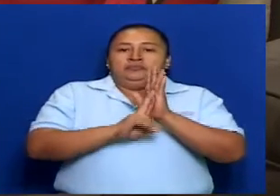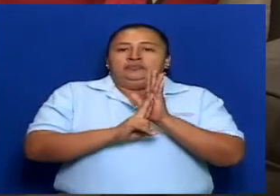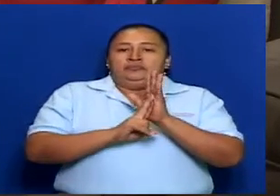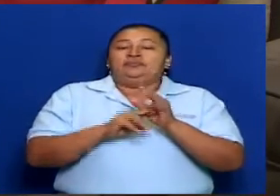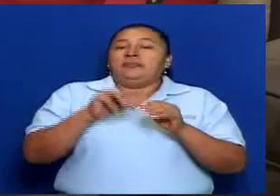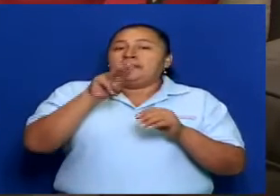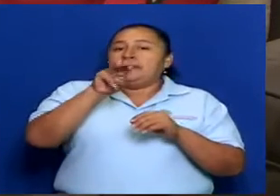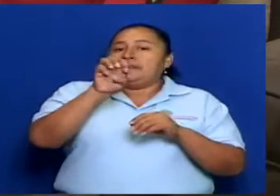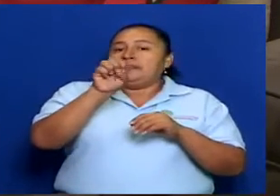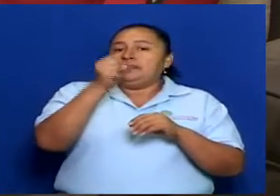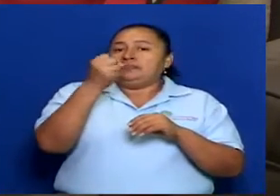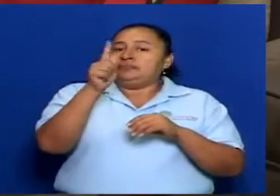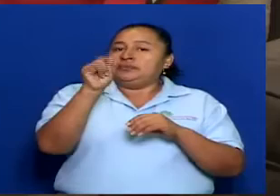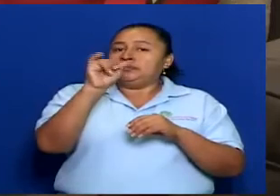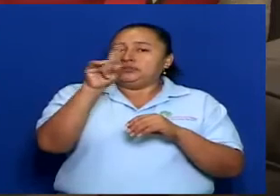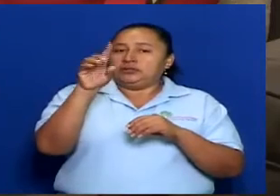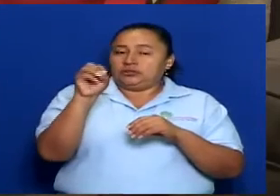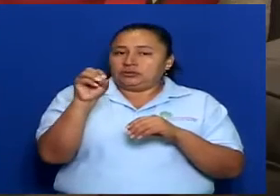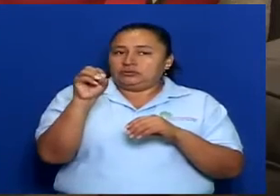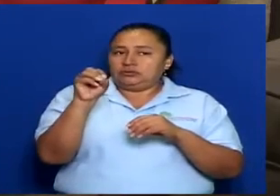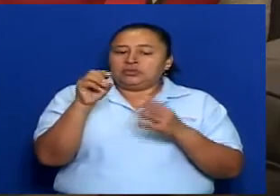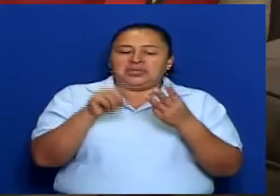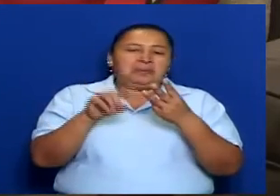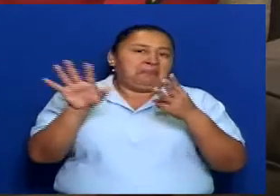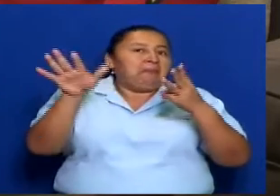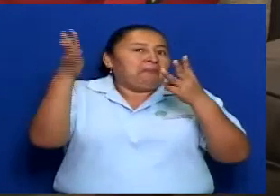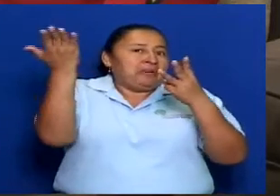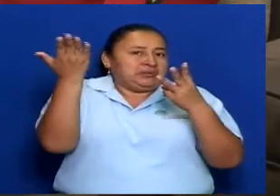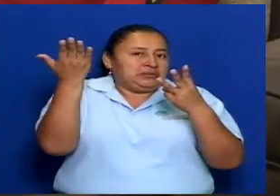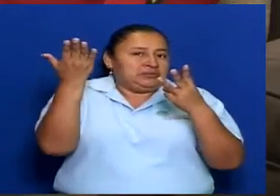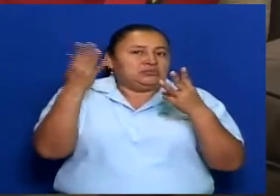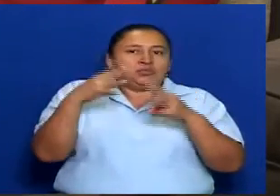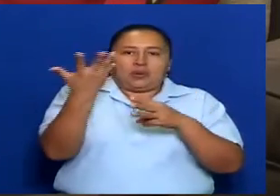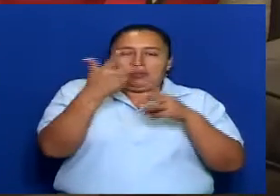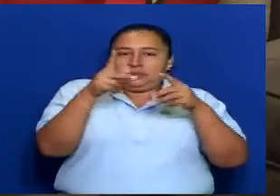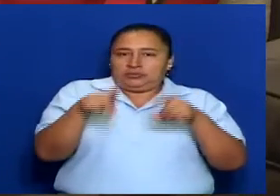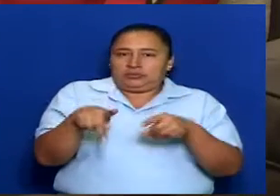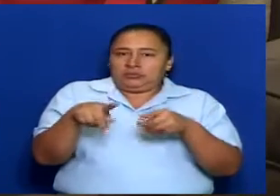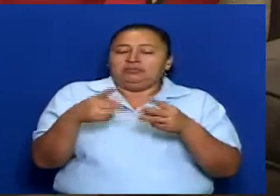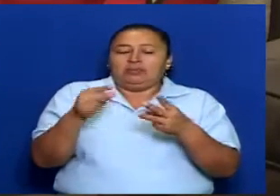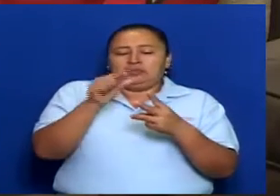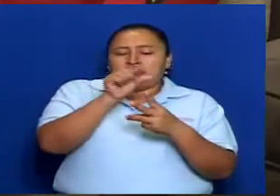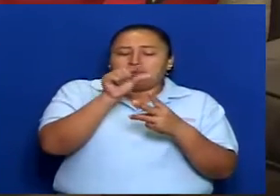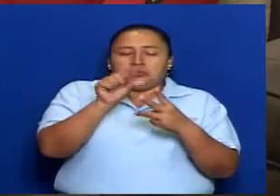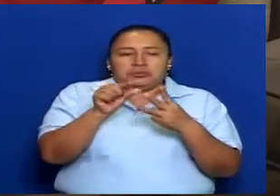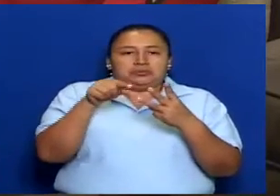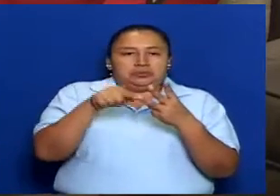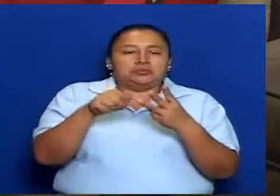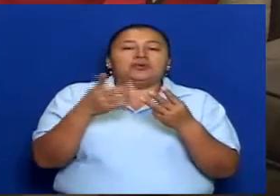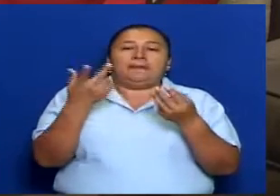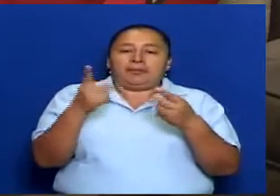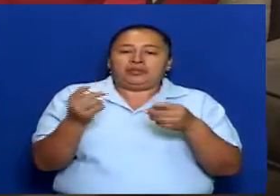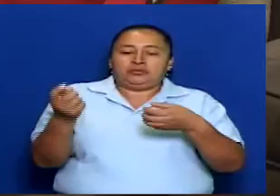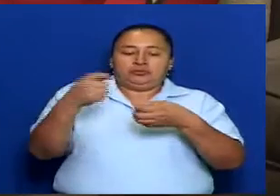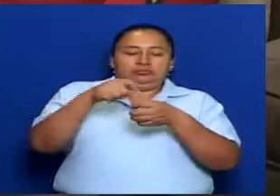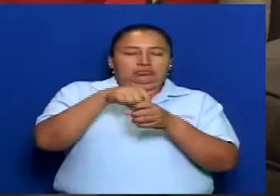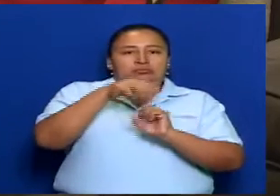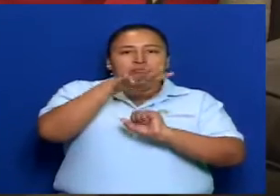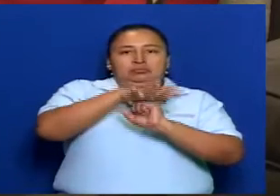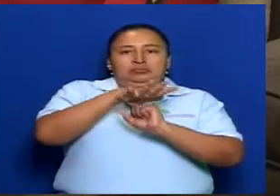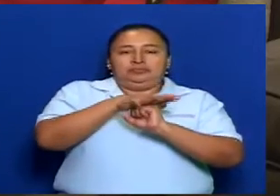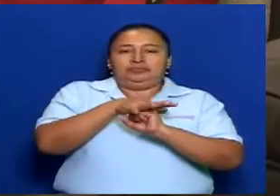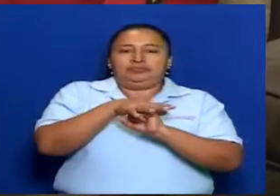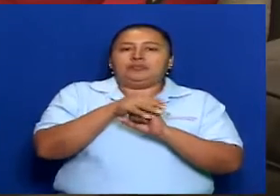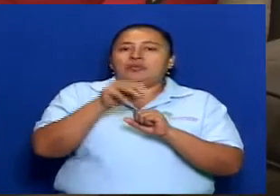pueblos mestizos, que es prácticamente una mayoría de lo que es el país. Pero sí, entonces, es una comisión que tiene